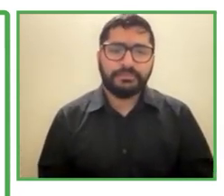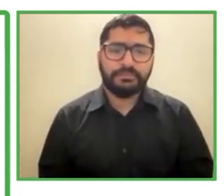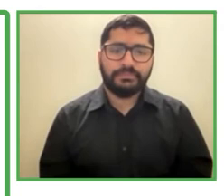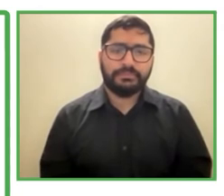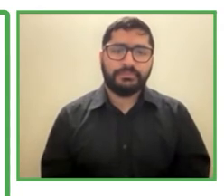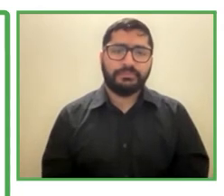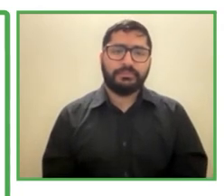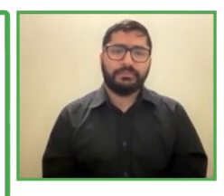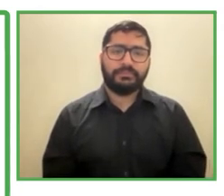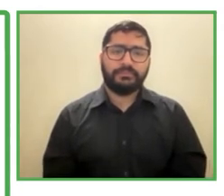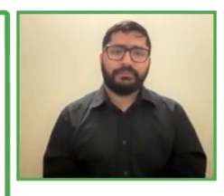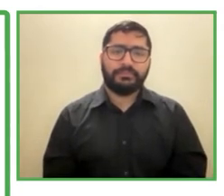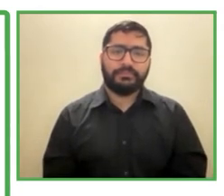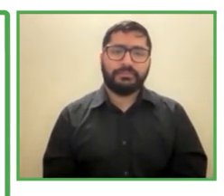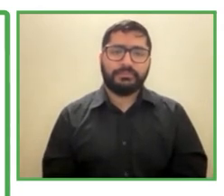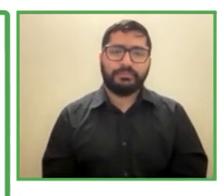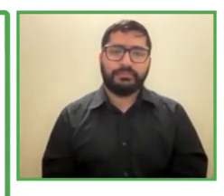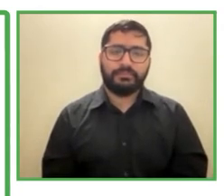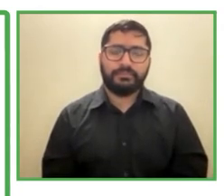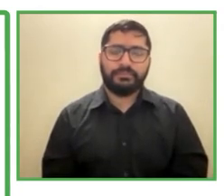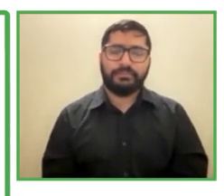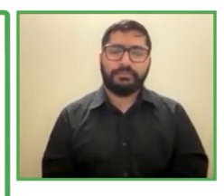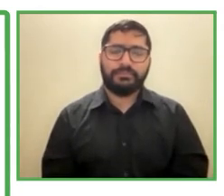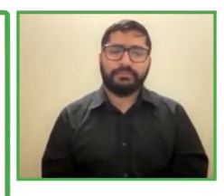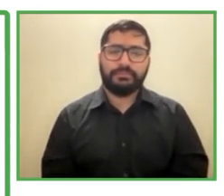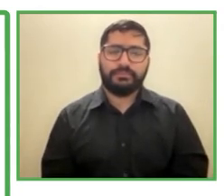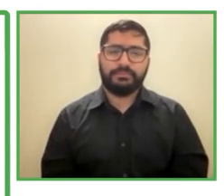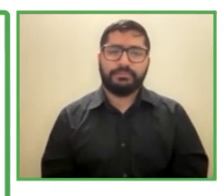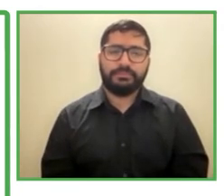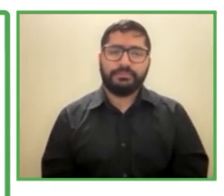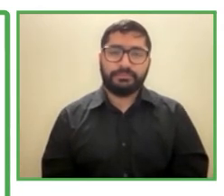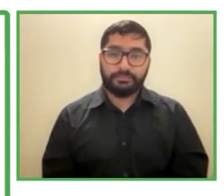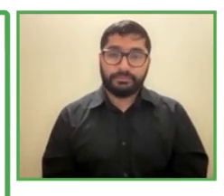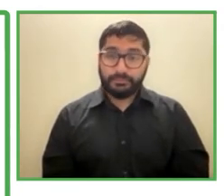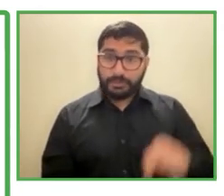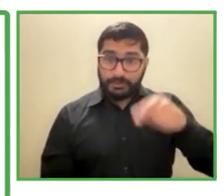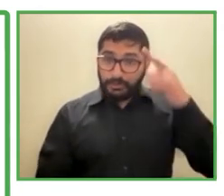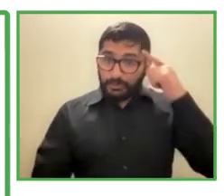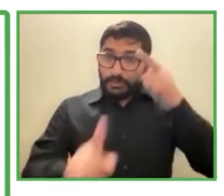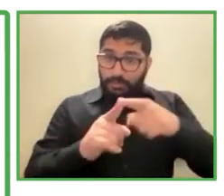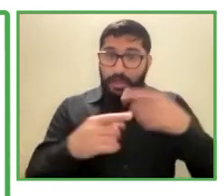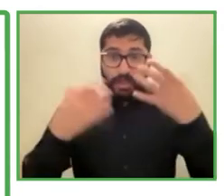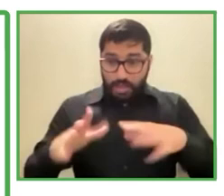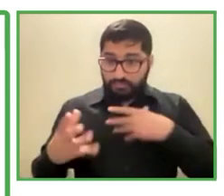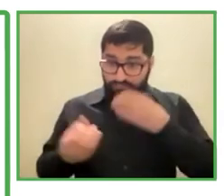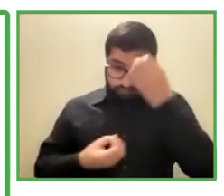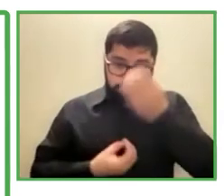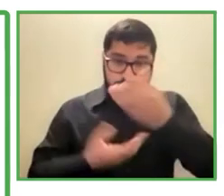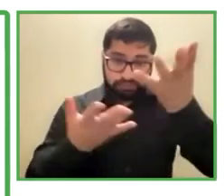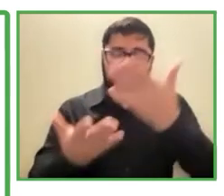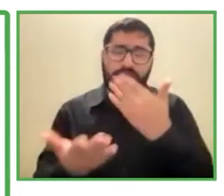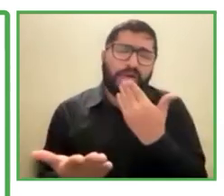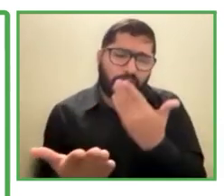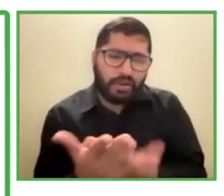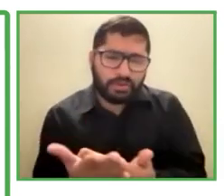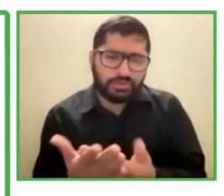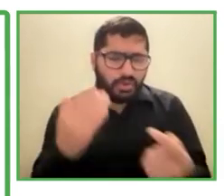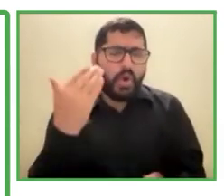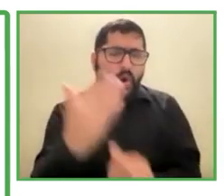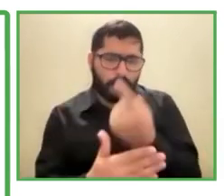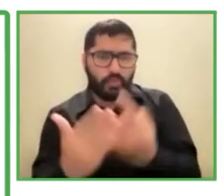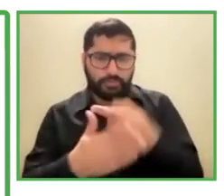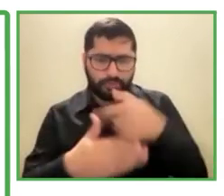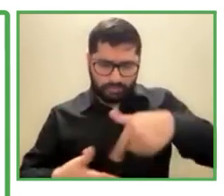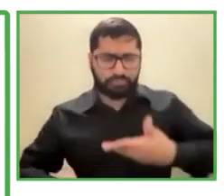eso es todo estoy muy agradecido por la oportunidad de